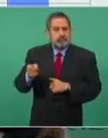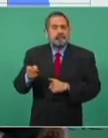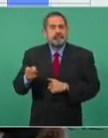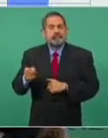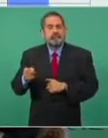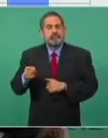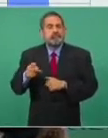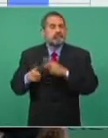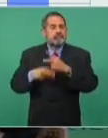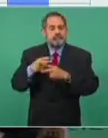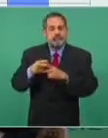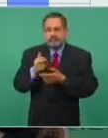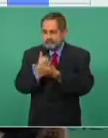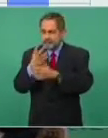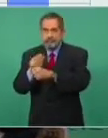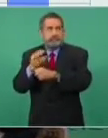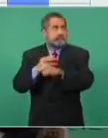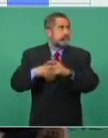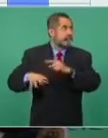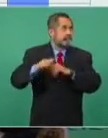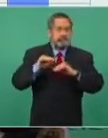arreglar Ayushutla.